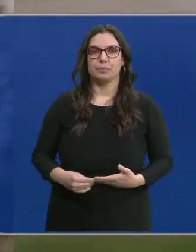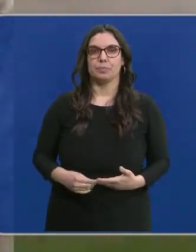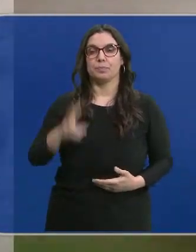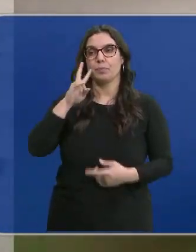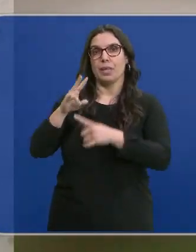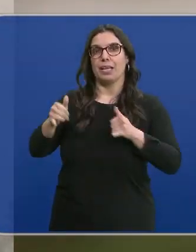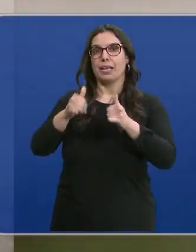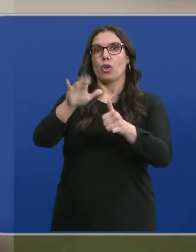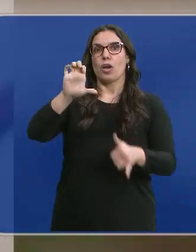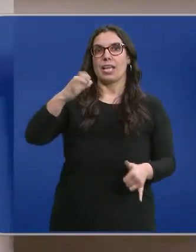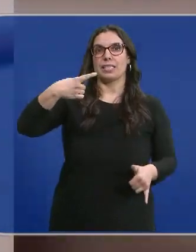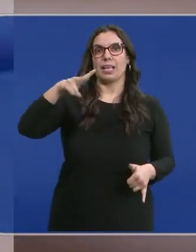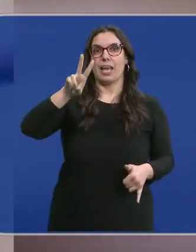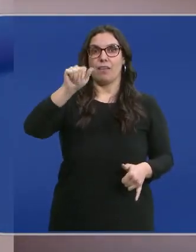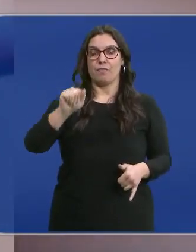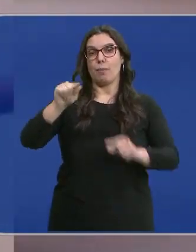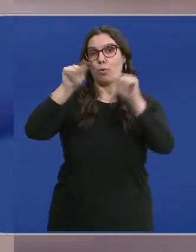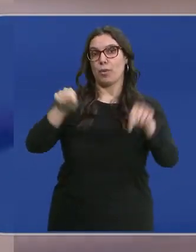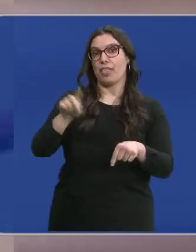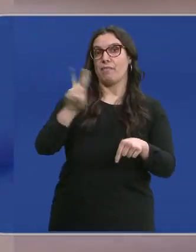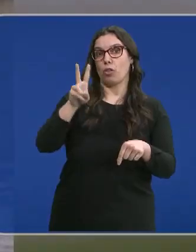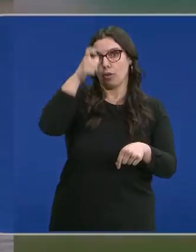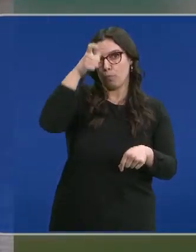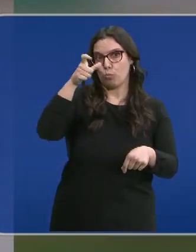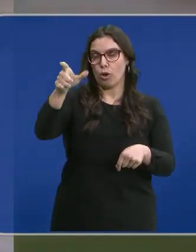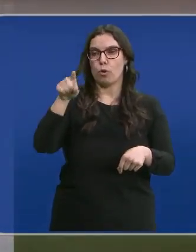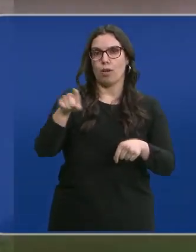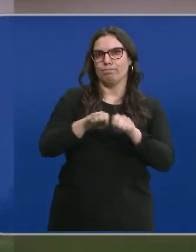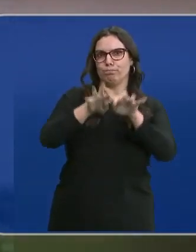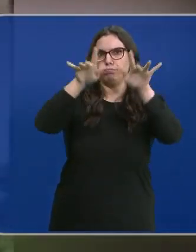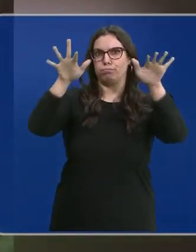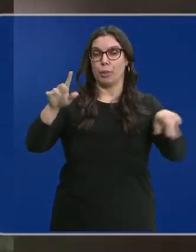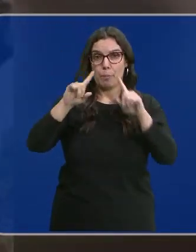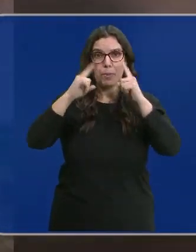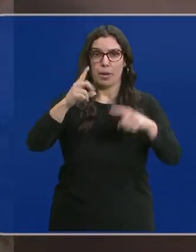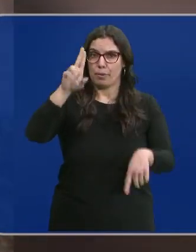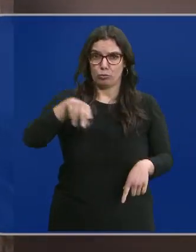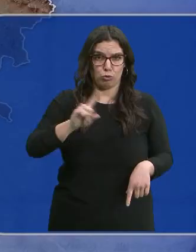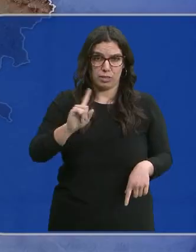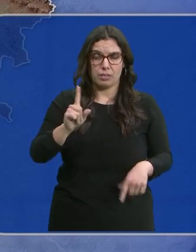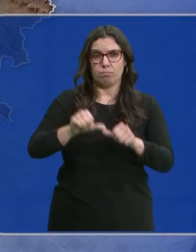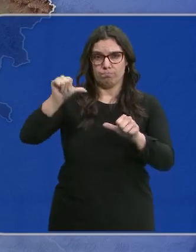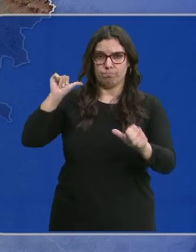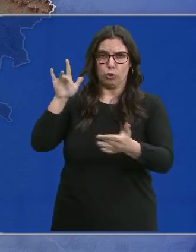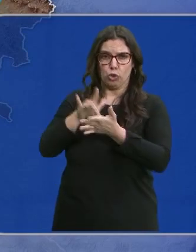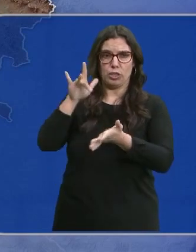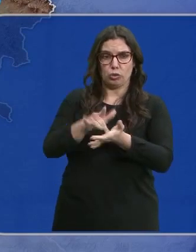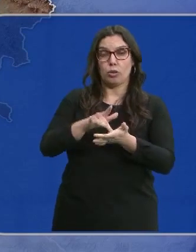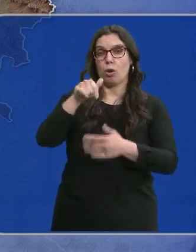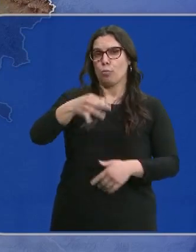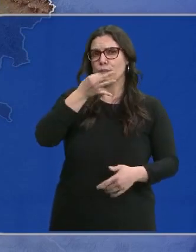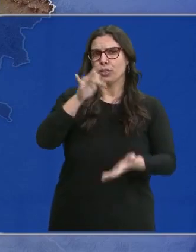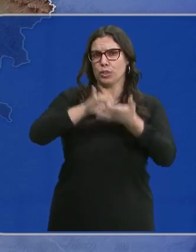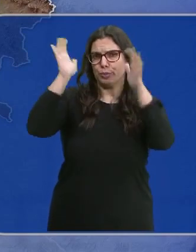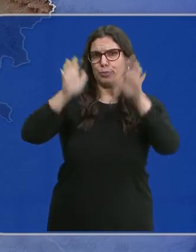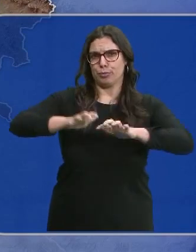Es el esgueva a su paso por Villanueva de los Infantes en Valladolid. Se ha desbordado y no es la primera vez que ocurre. Tendremos una tarde pasada por